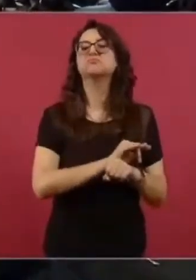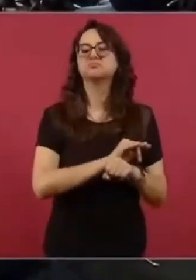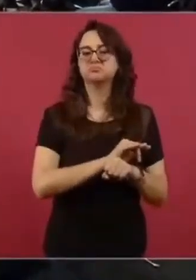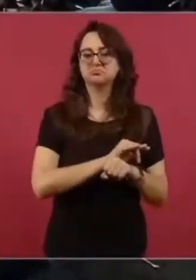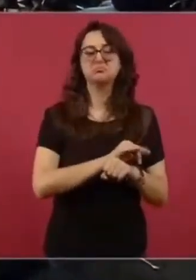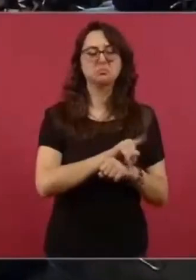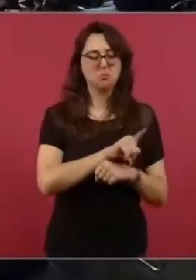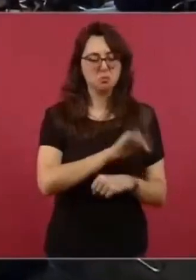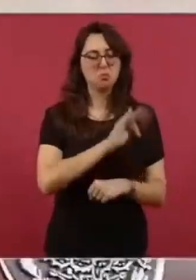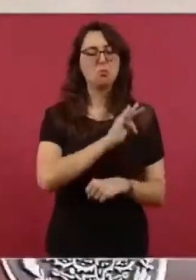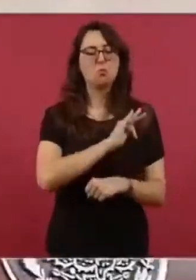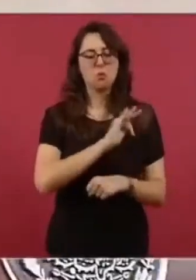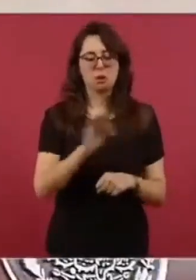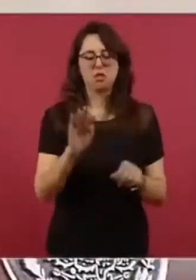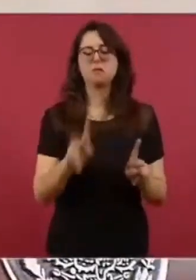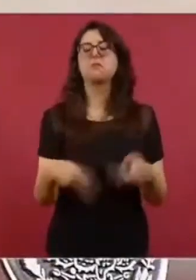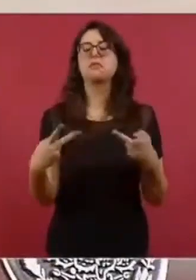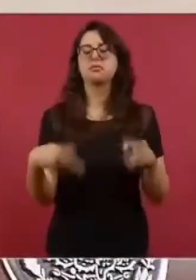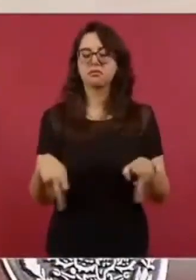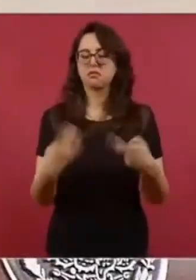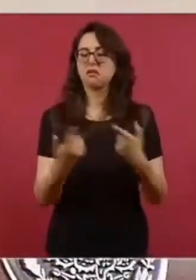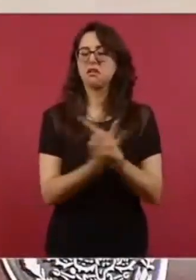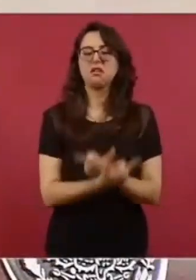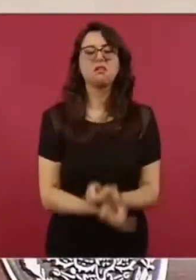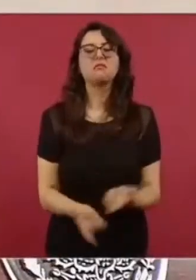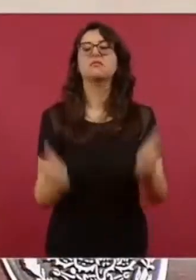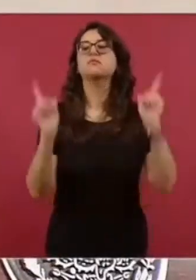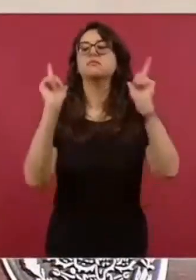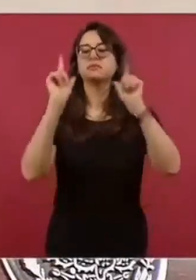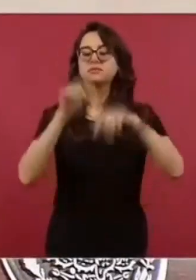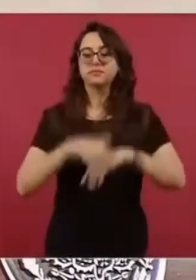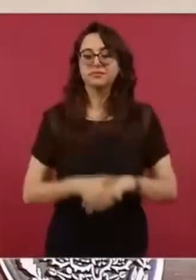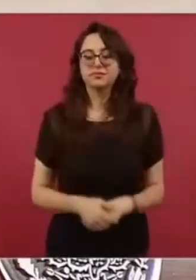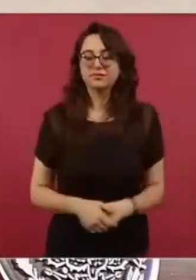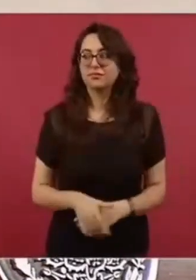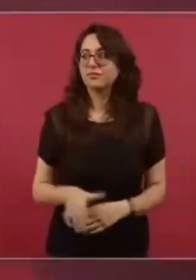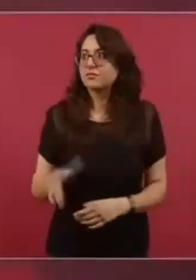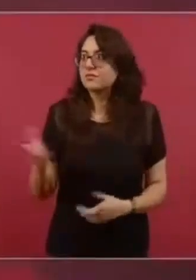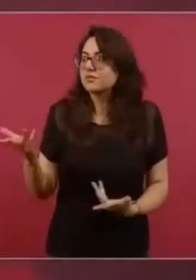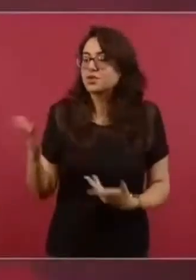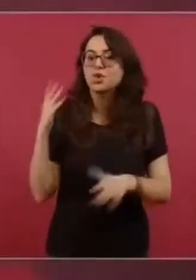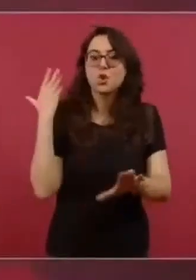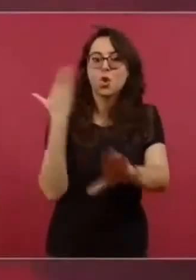en contra de la salud, argumentando